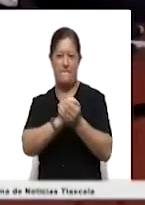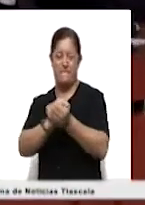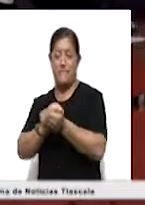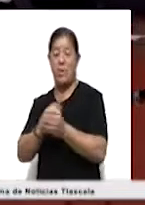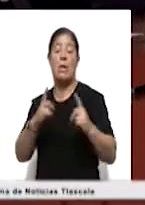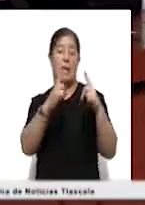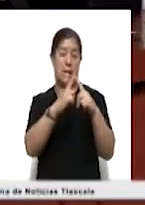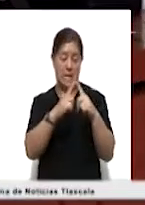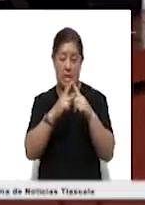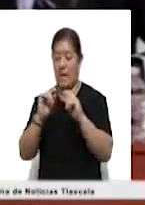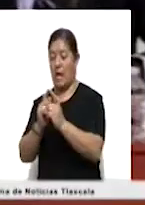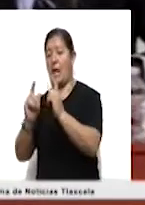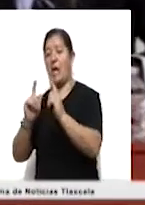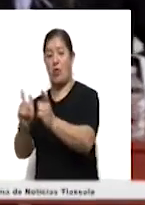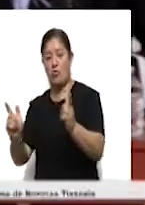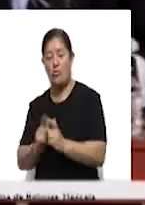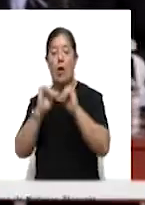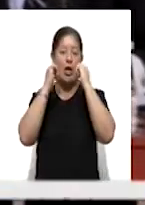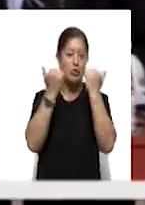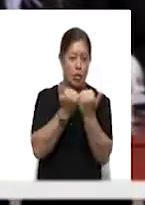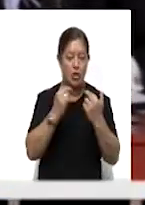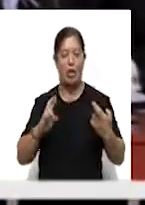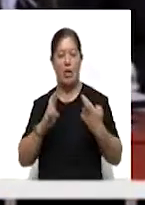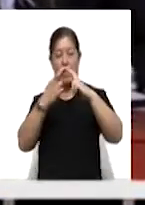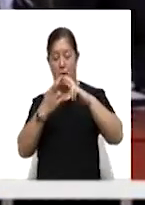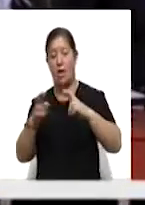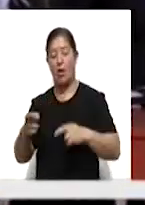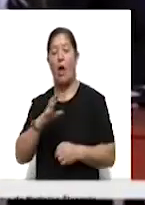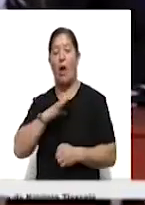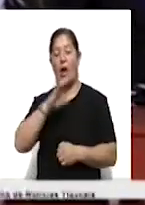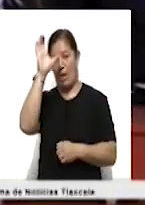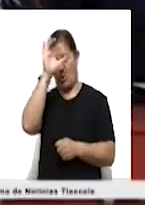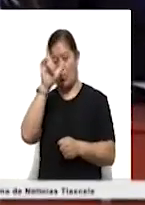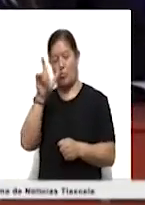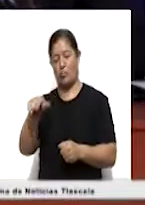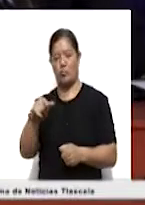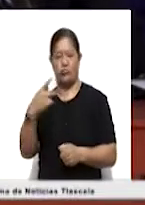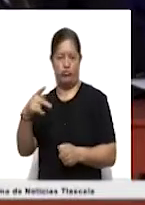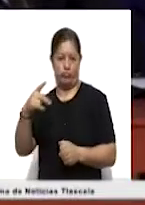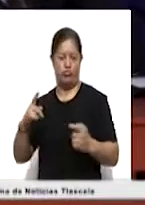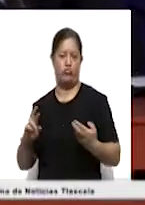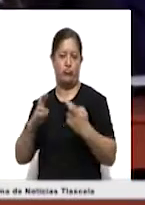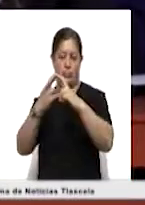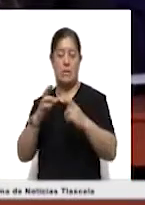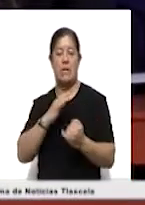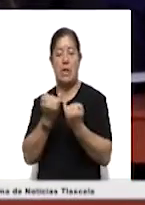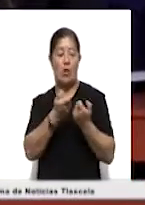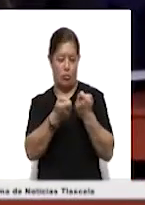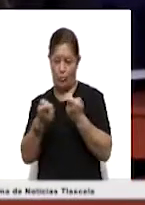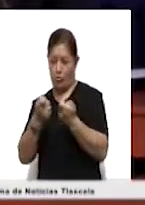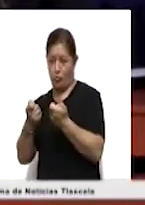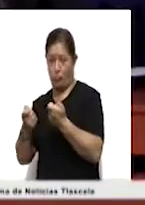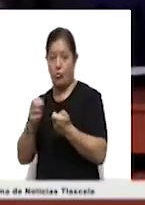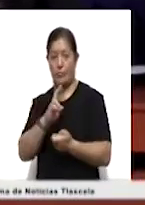agrupaciones, asociaciones religiosas y culto público con respecto al registro constitutivo, así como control, verificación y revisión